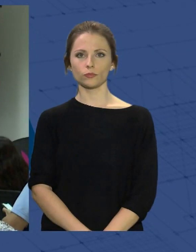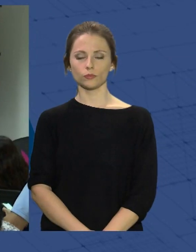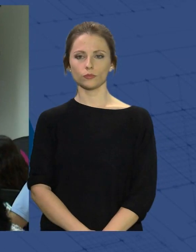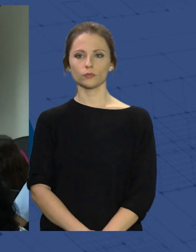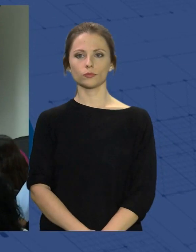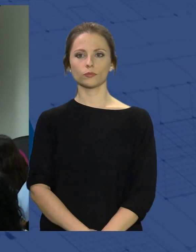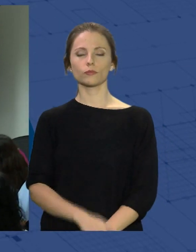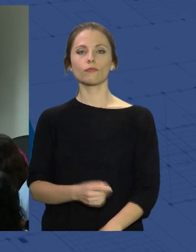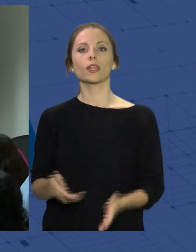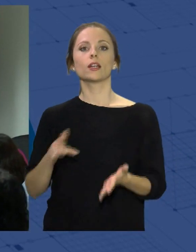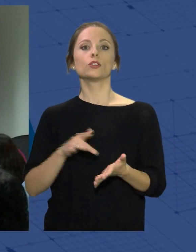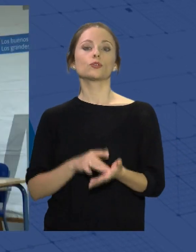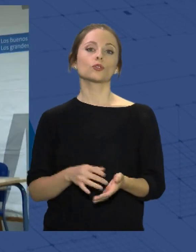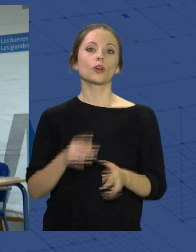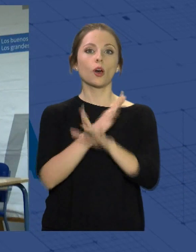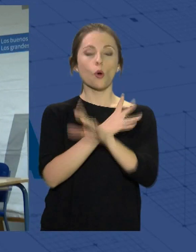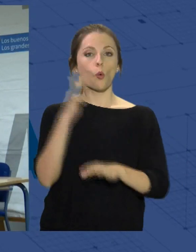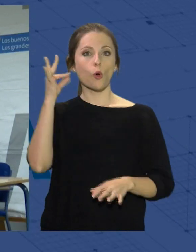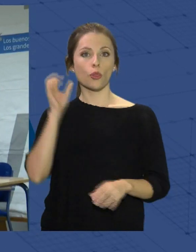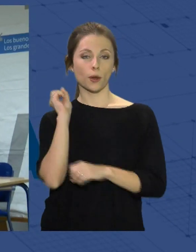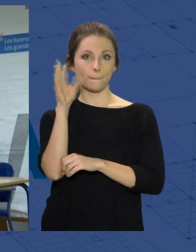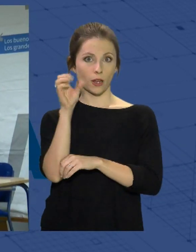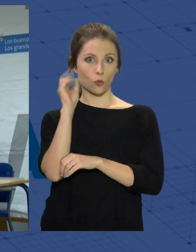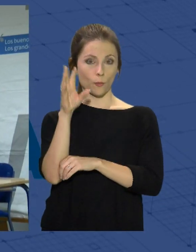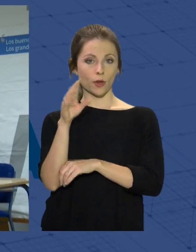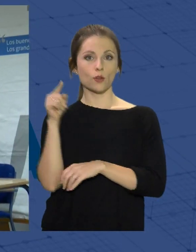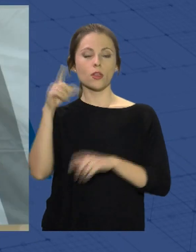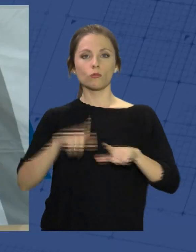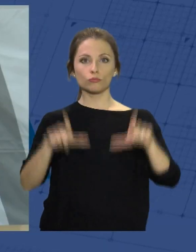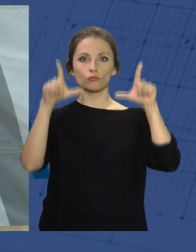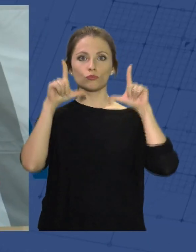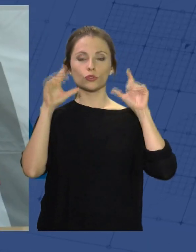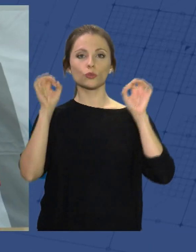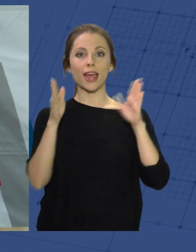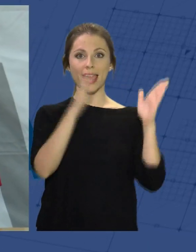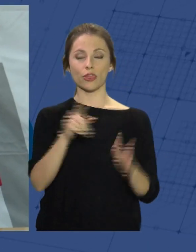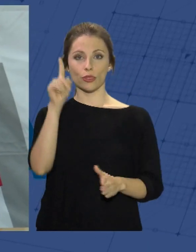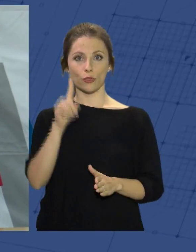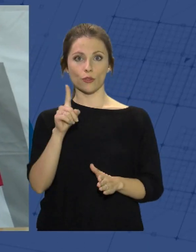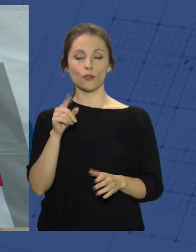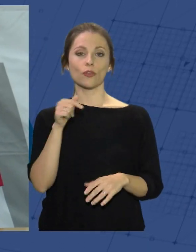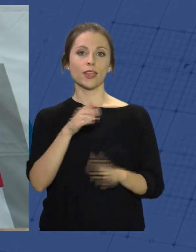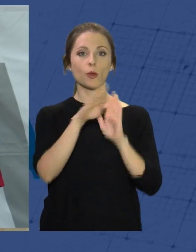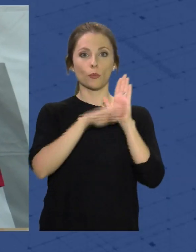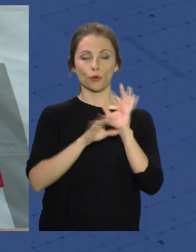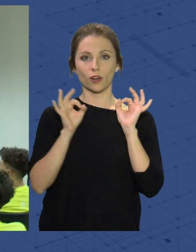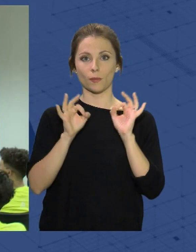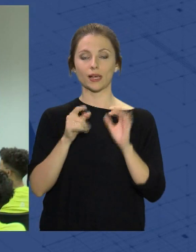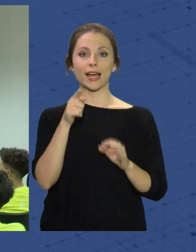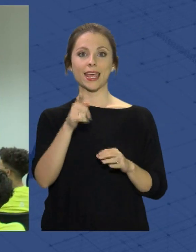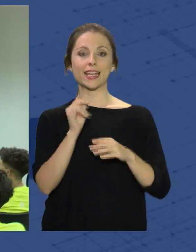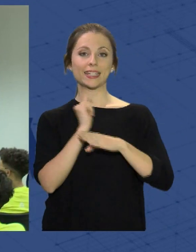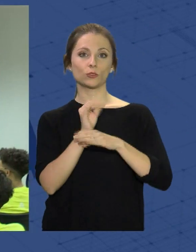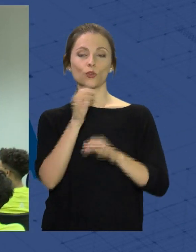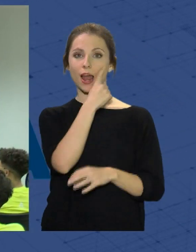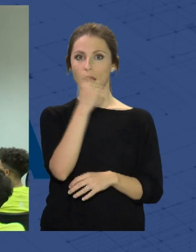La jugadora de balonmano Carmen Martín ha sido la gran protagonista de una nueva edición del programa Mentor 10 en el IESA la Milla. La roquetera ha